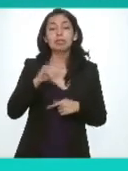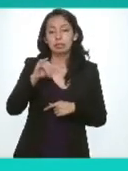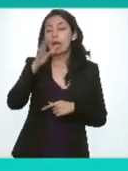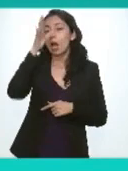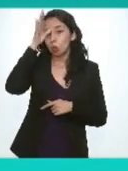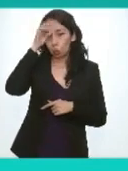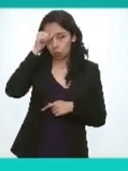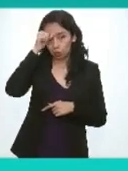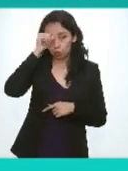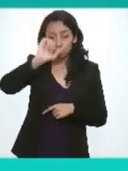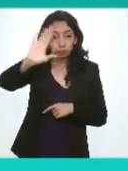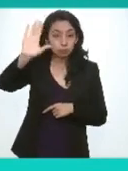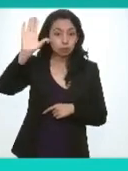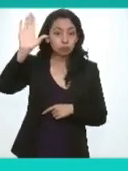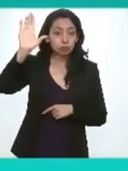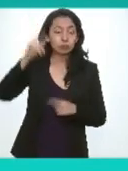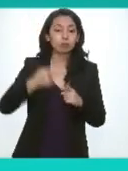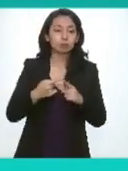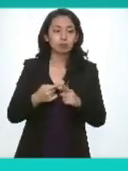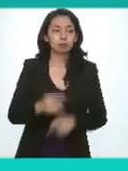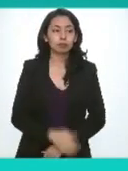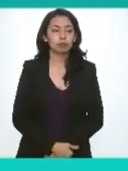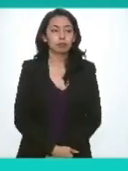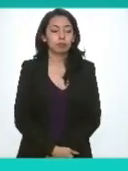estén a favor de esta carta de derechos